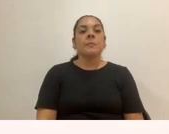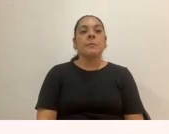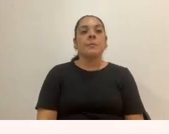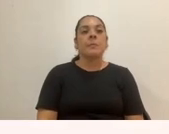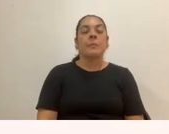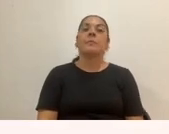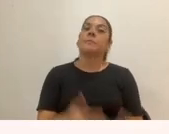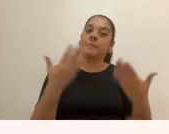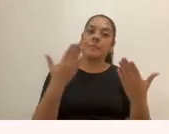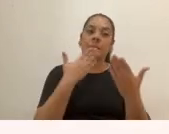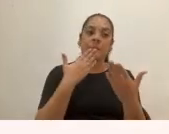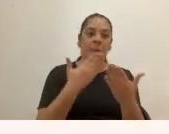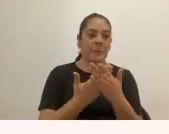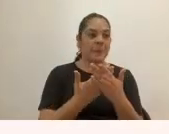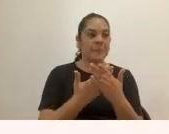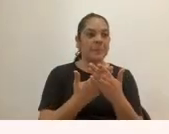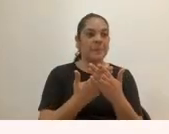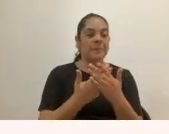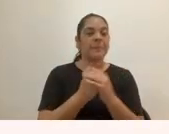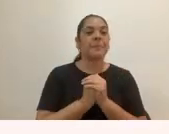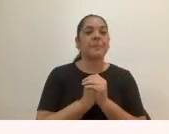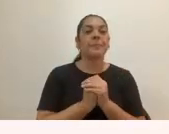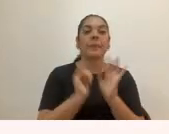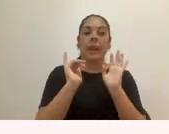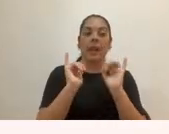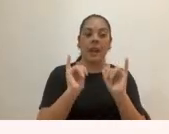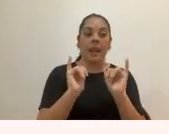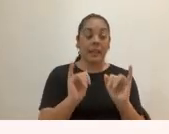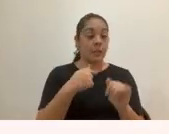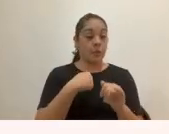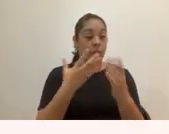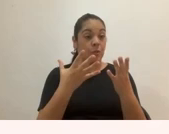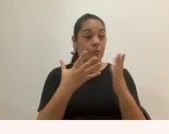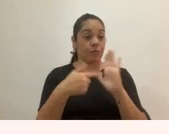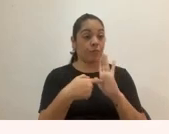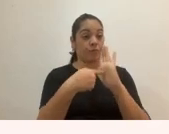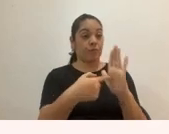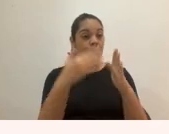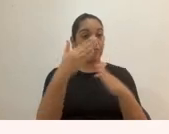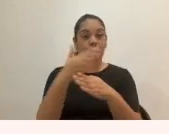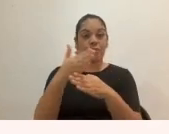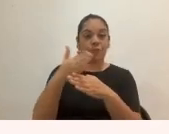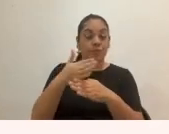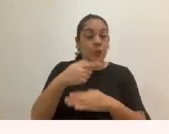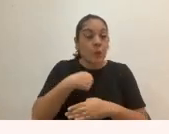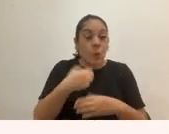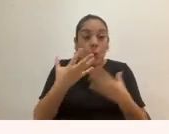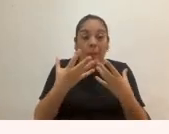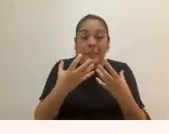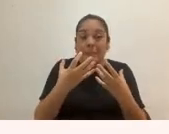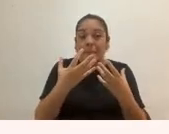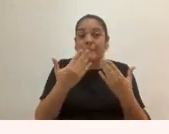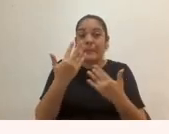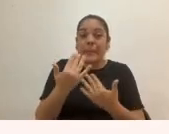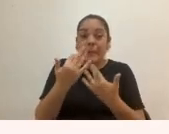Y bueno esto sería lo que quería compartirles espero que haya generado importantes